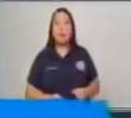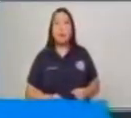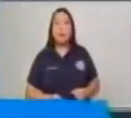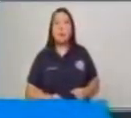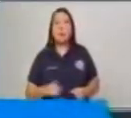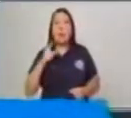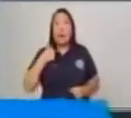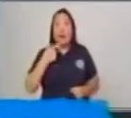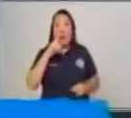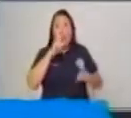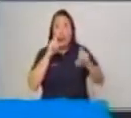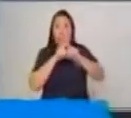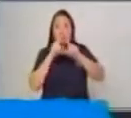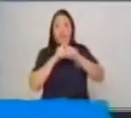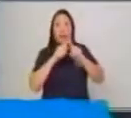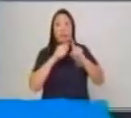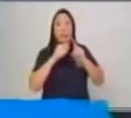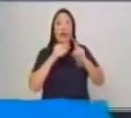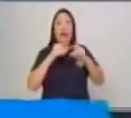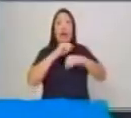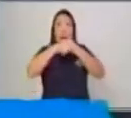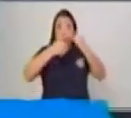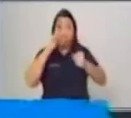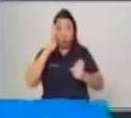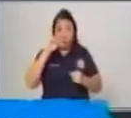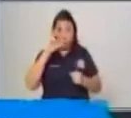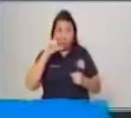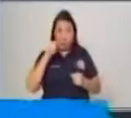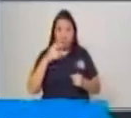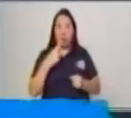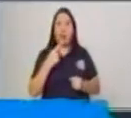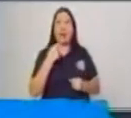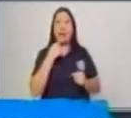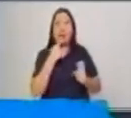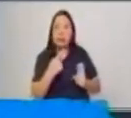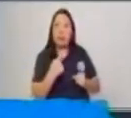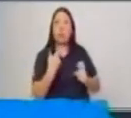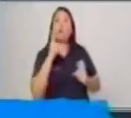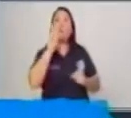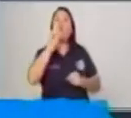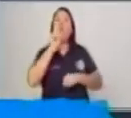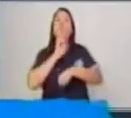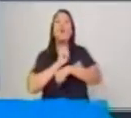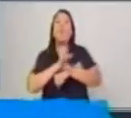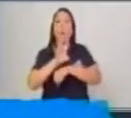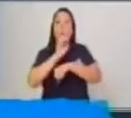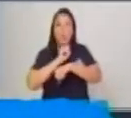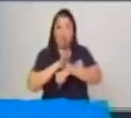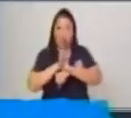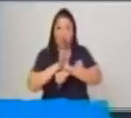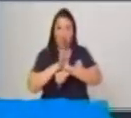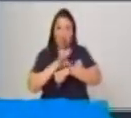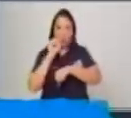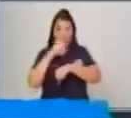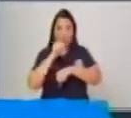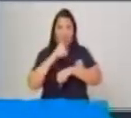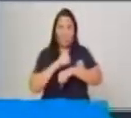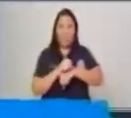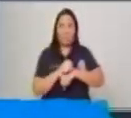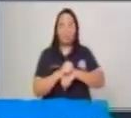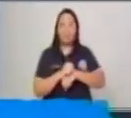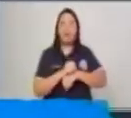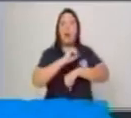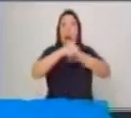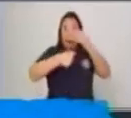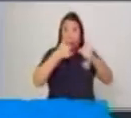Ajá, la moraleja. La enseñanza que nos deja una fábula. Siempre nos da un